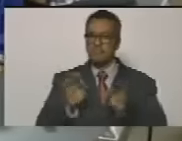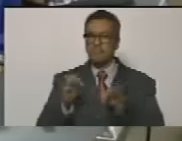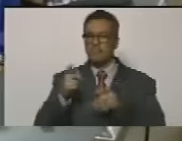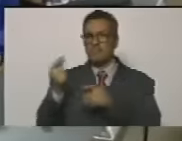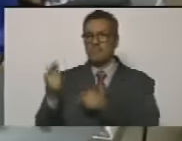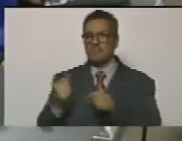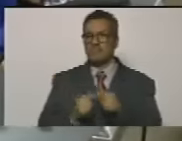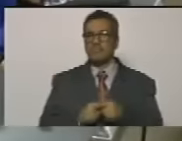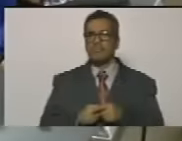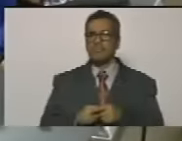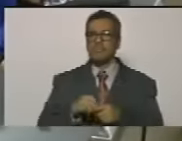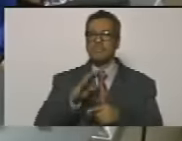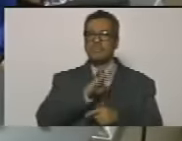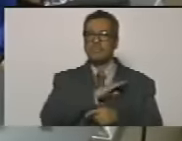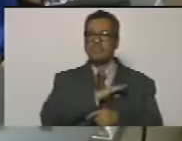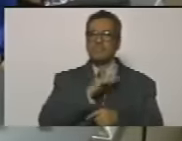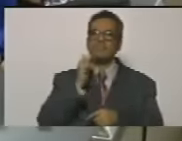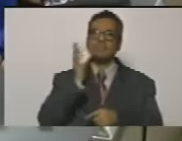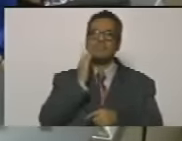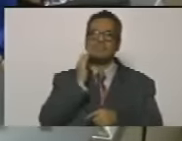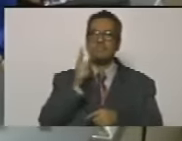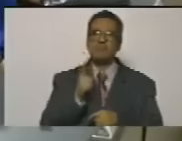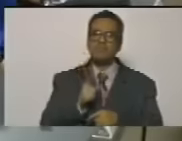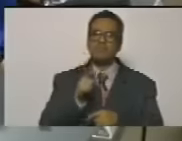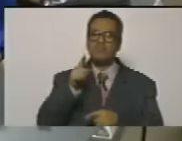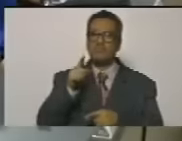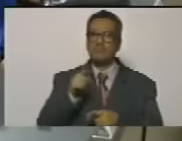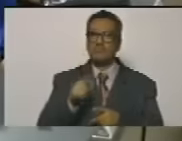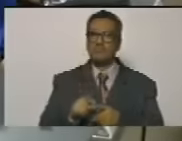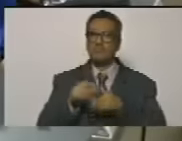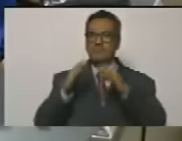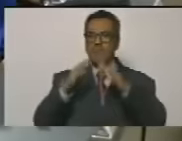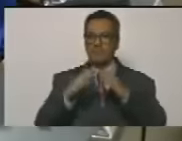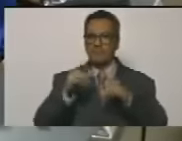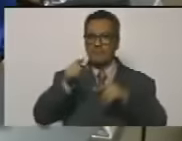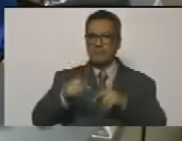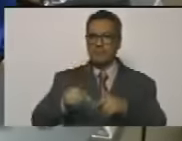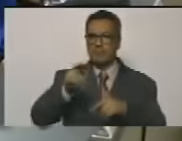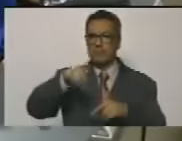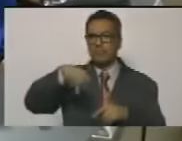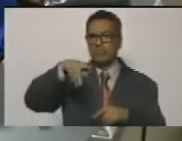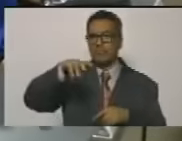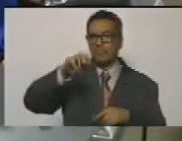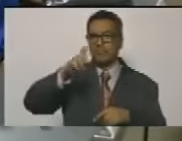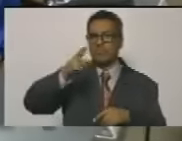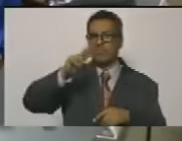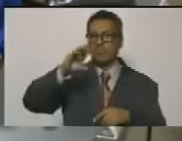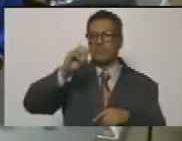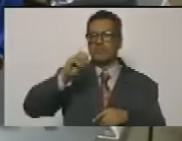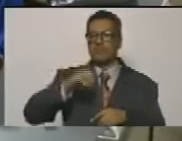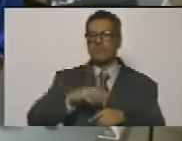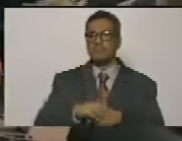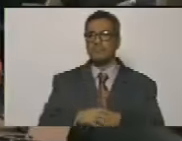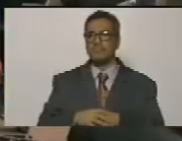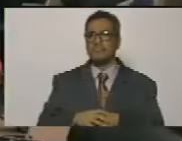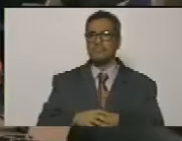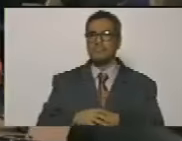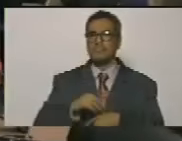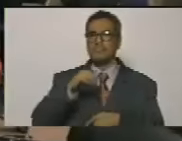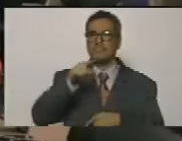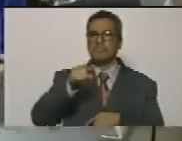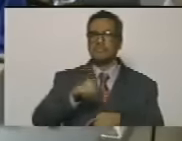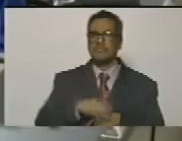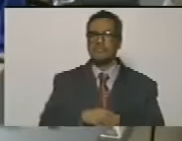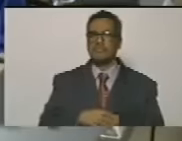fue dirigente de vaina de joven apartamento don Pedro ahí cerca de la universidad y un faizlan